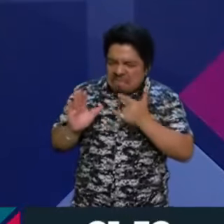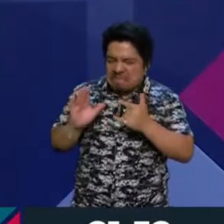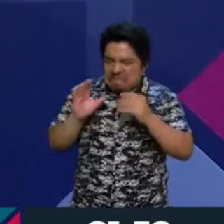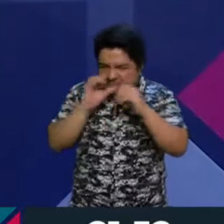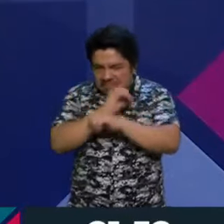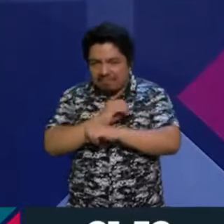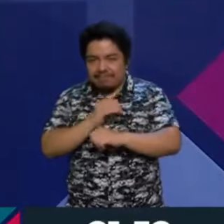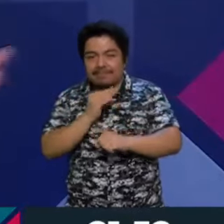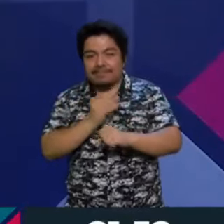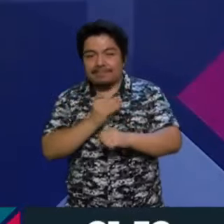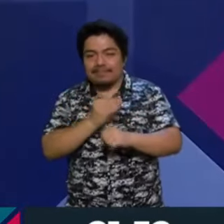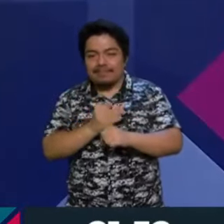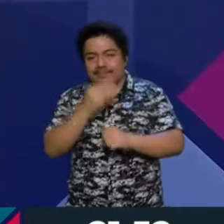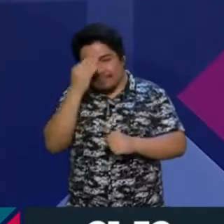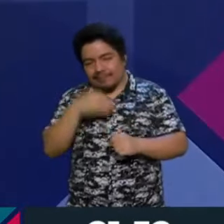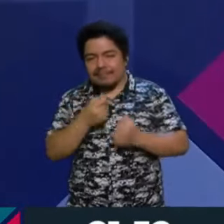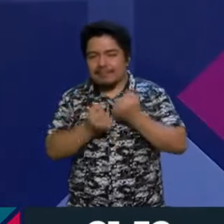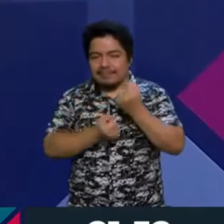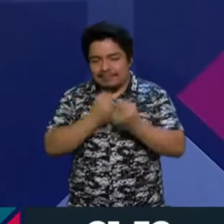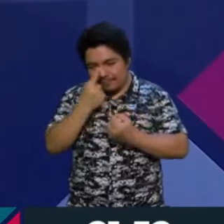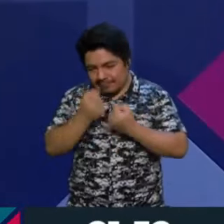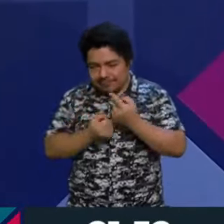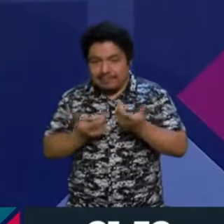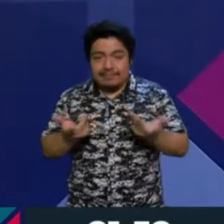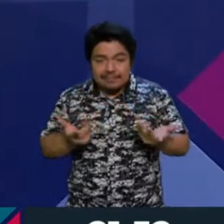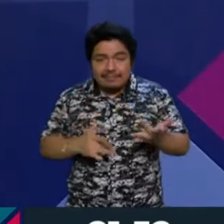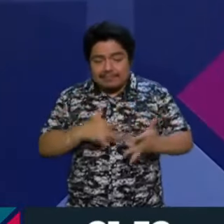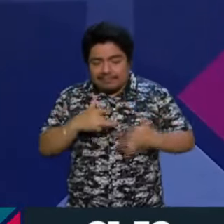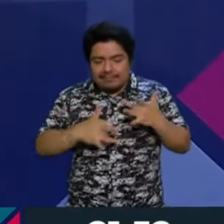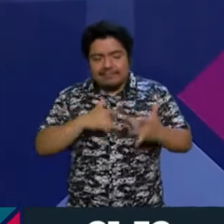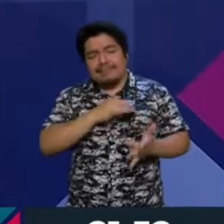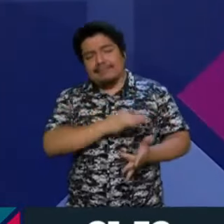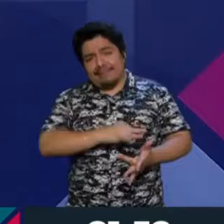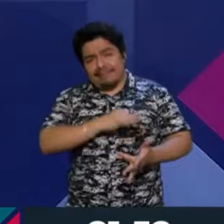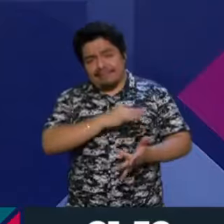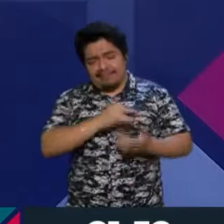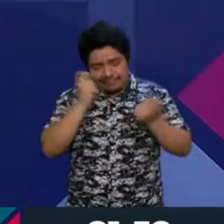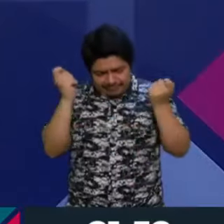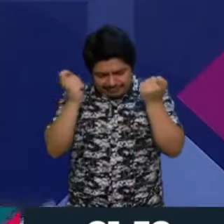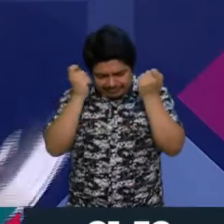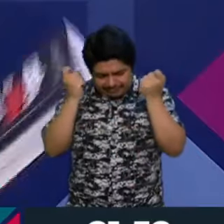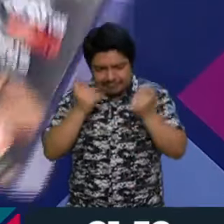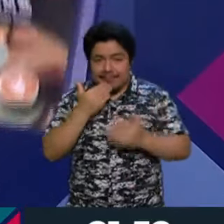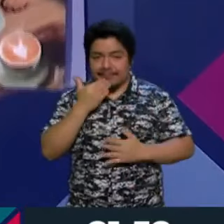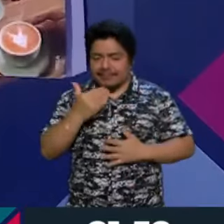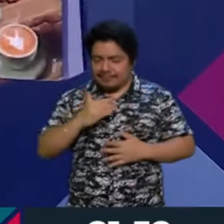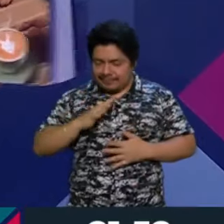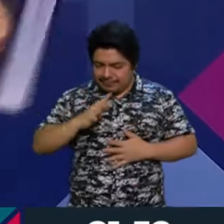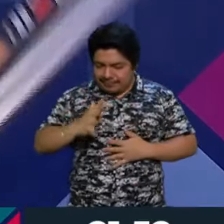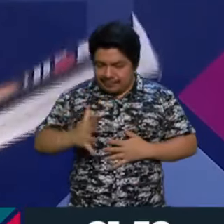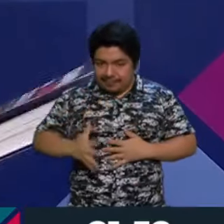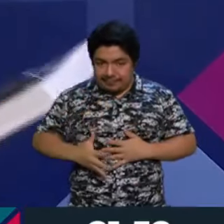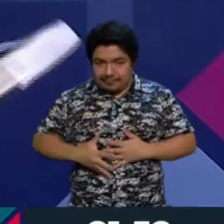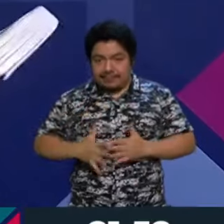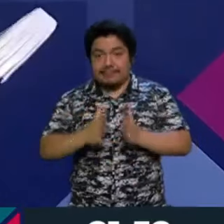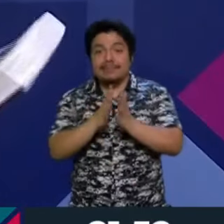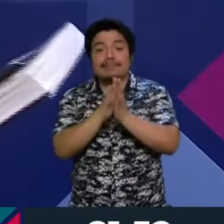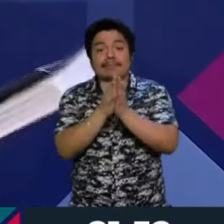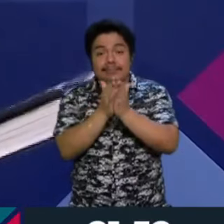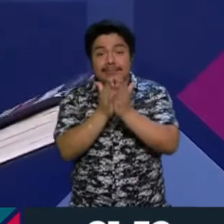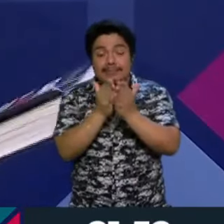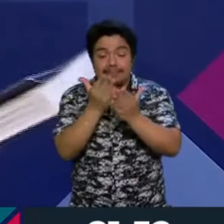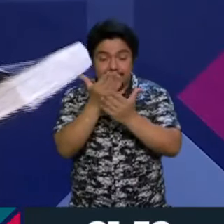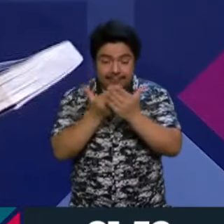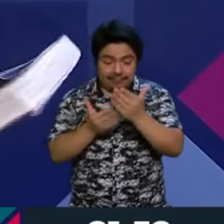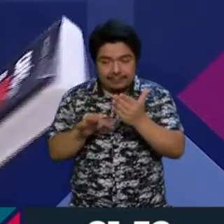en esta celebración de la que nos tenemos que sentir muy orgullosos. Me traje un libro que elegí pues